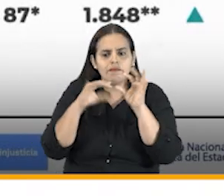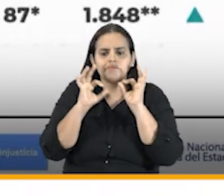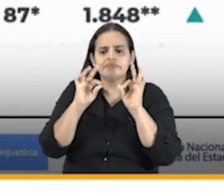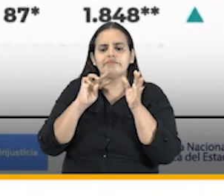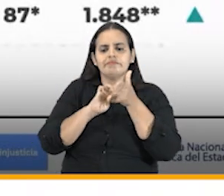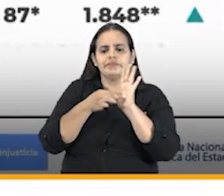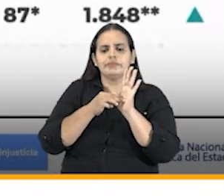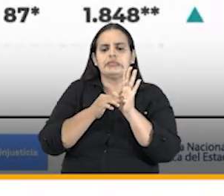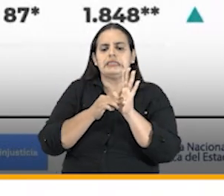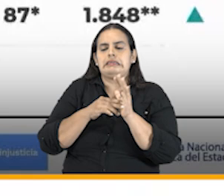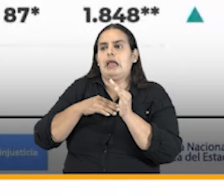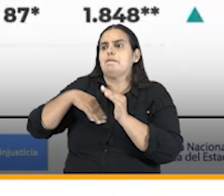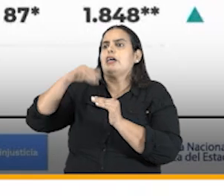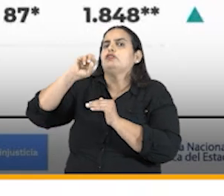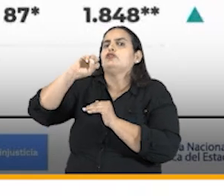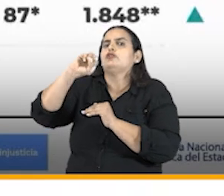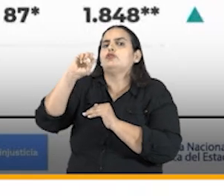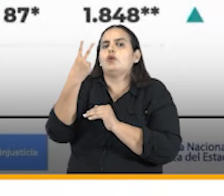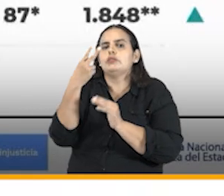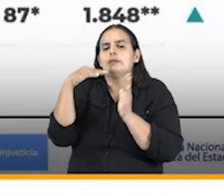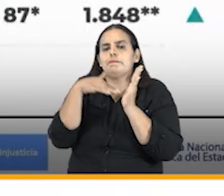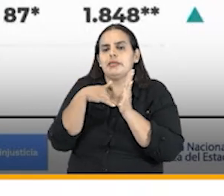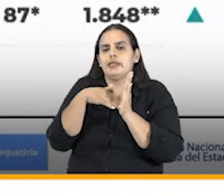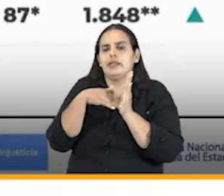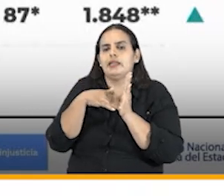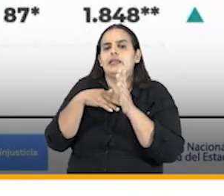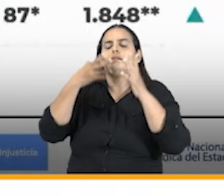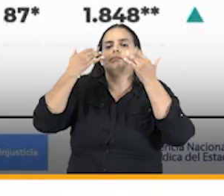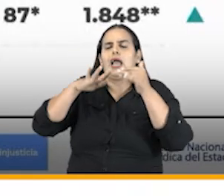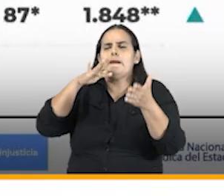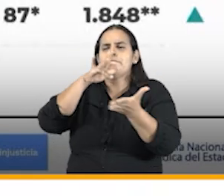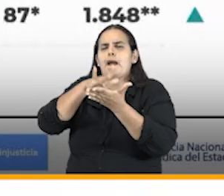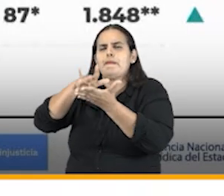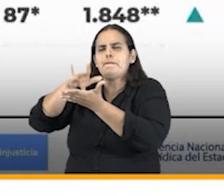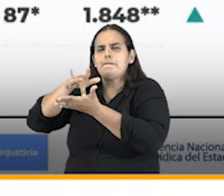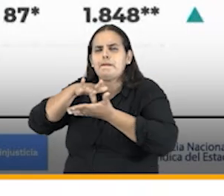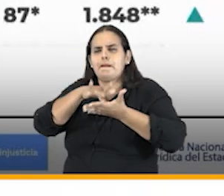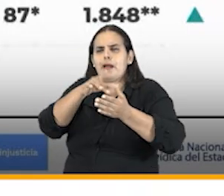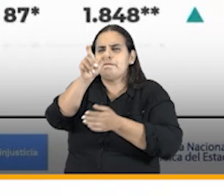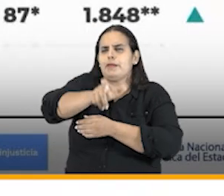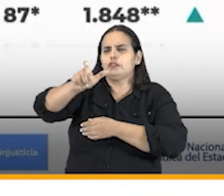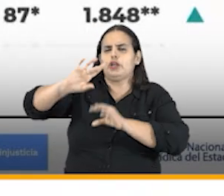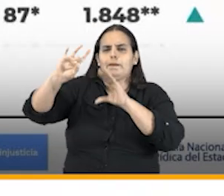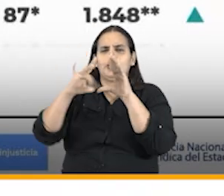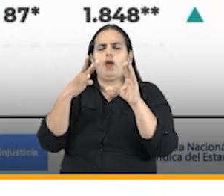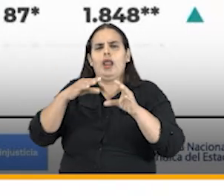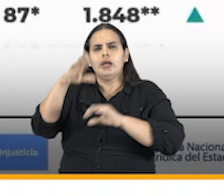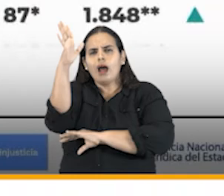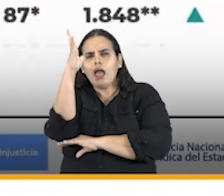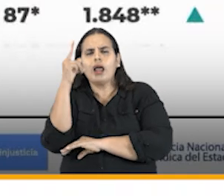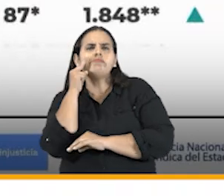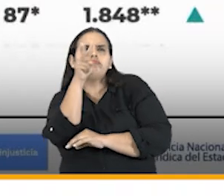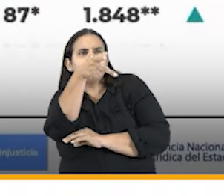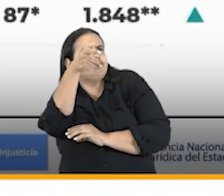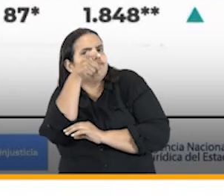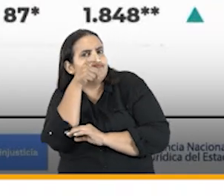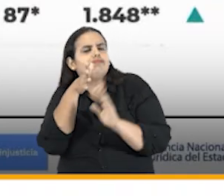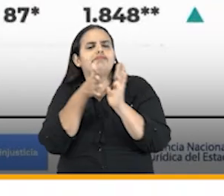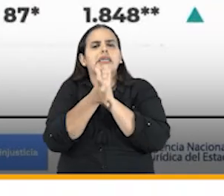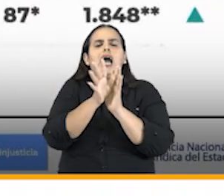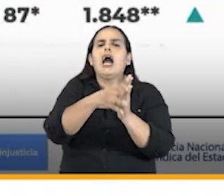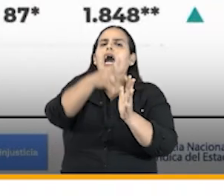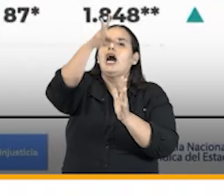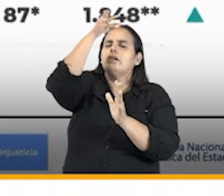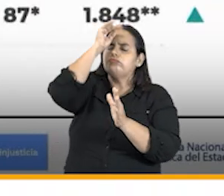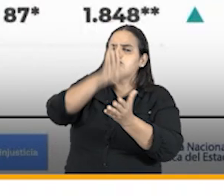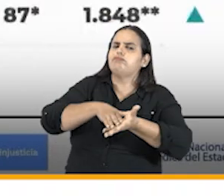eso quiere decir que hubo 12.000 más de 12.000 asistencias virtuales a estos cursos que fortalecen